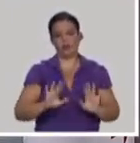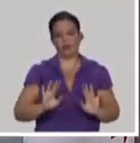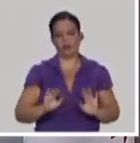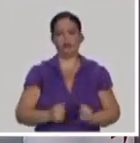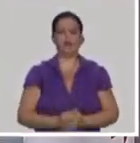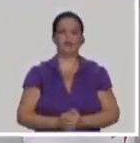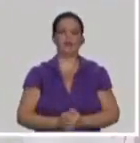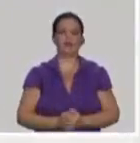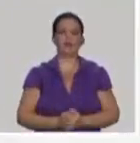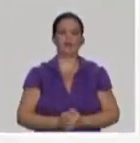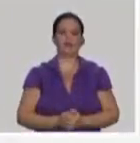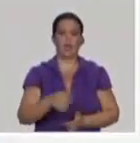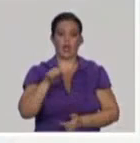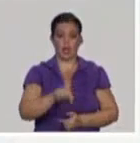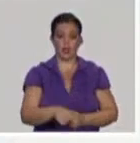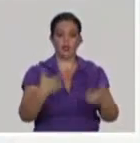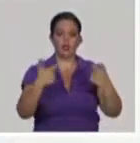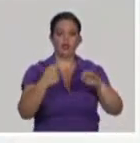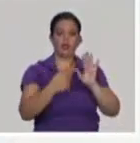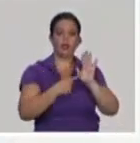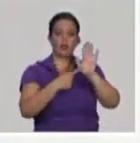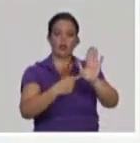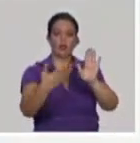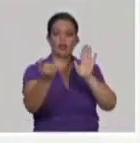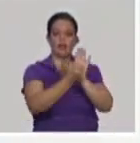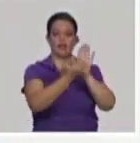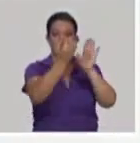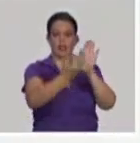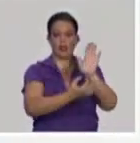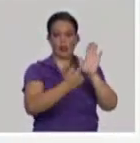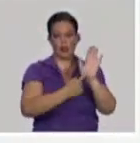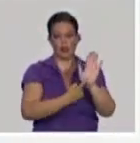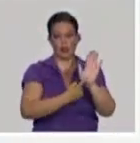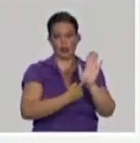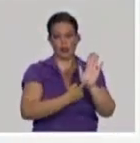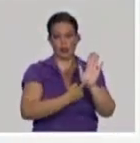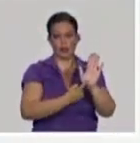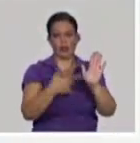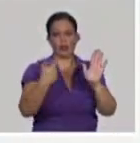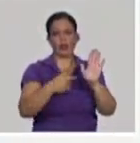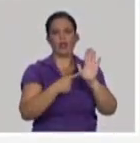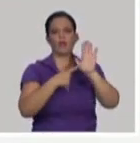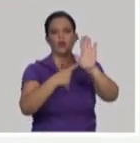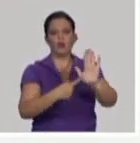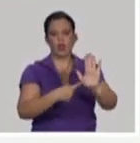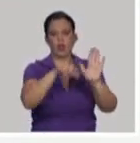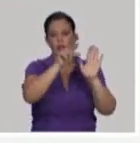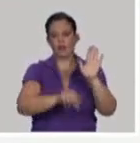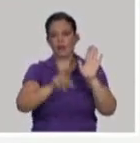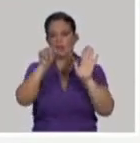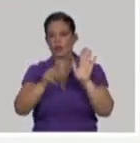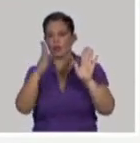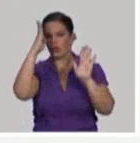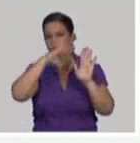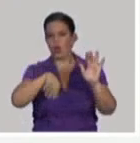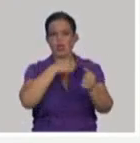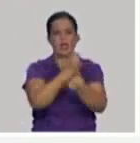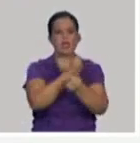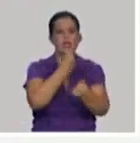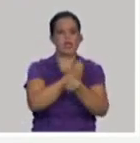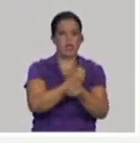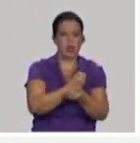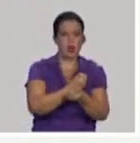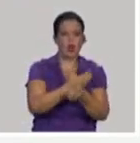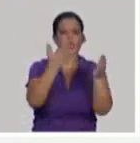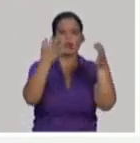y que los sujetos no corren riesgos mayores que el beneficio de poder recibir y de poderse proteger. Lo